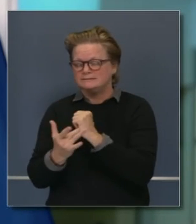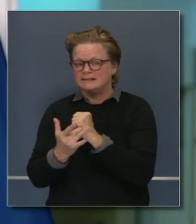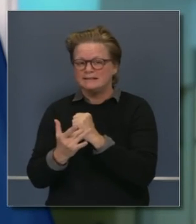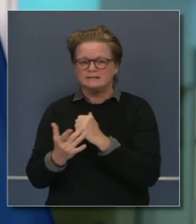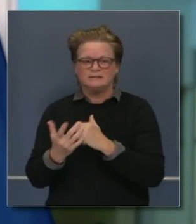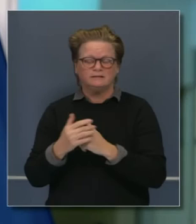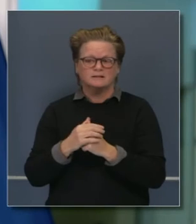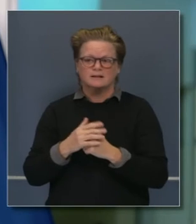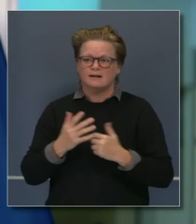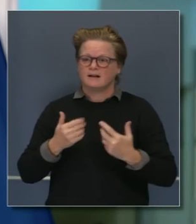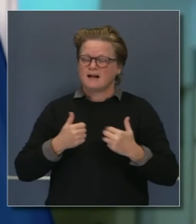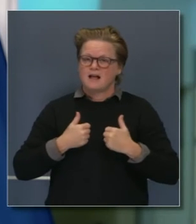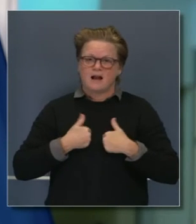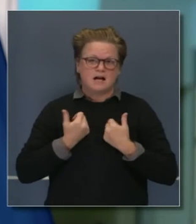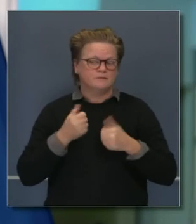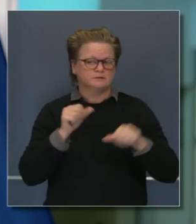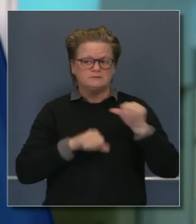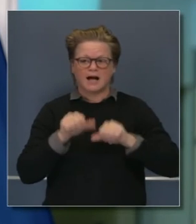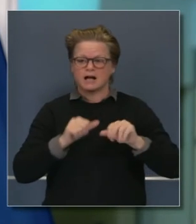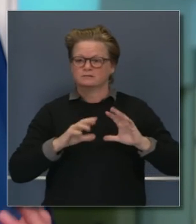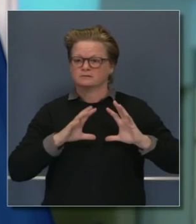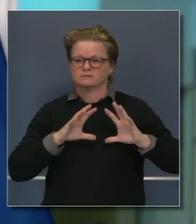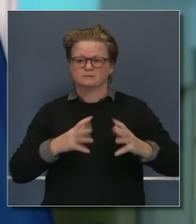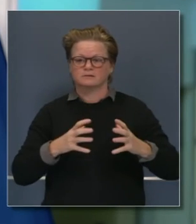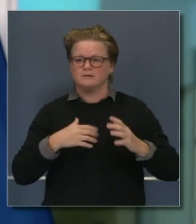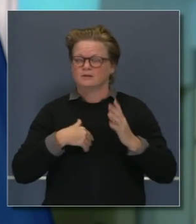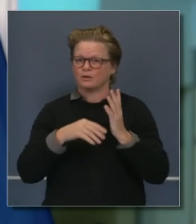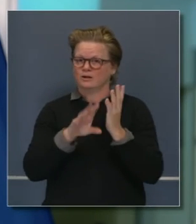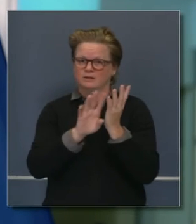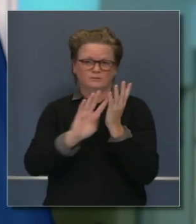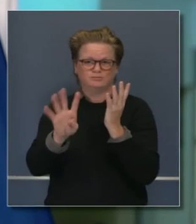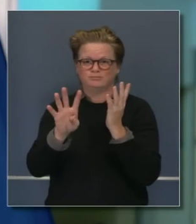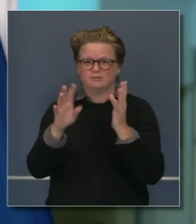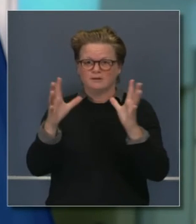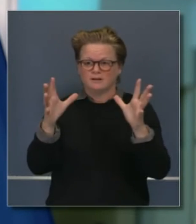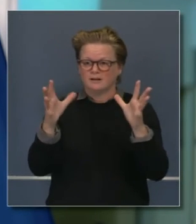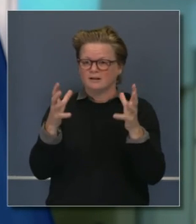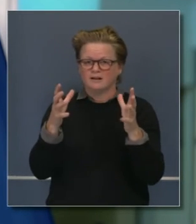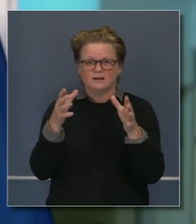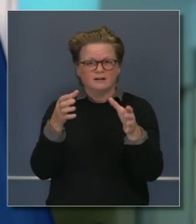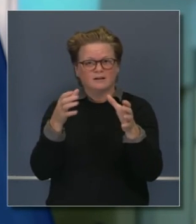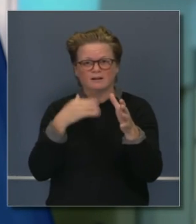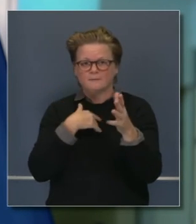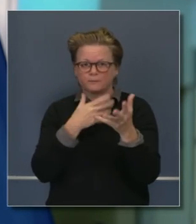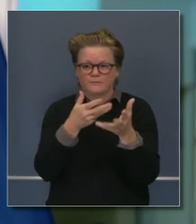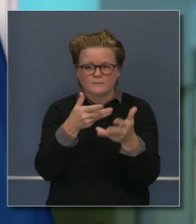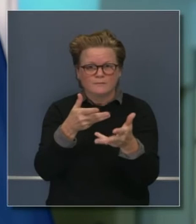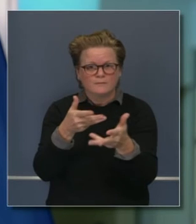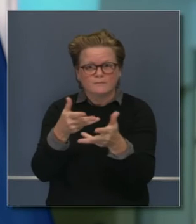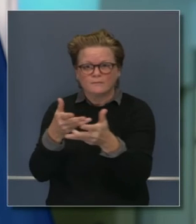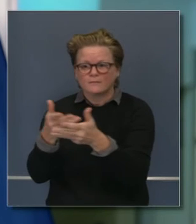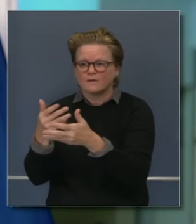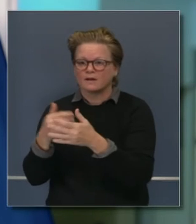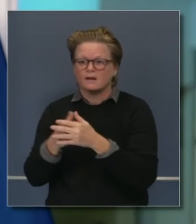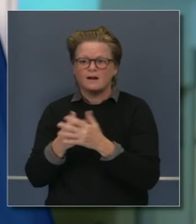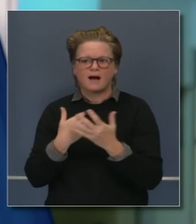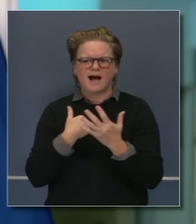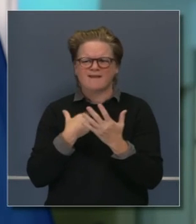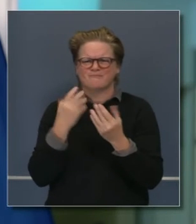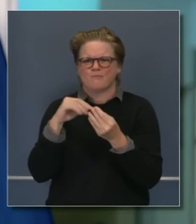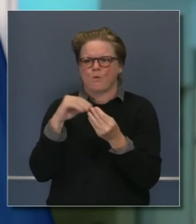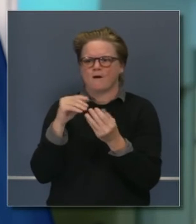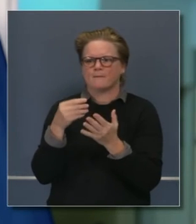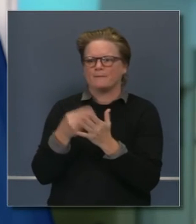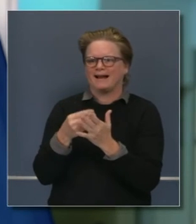Tenemos muchos ciencios, más investigación, más ingenieros, más laureados del premio Nobel. Anunciamos a algunos de ellos algunas semanas. Más